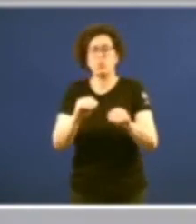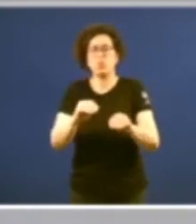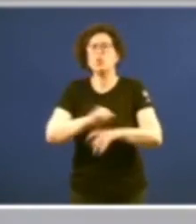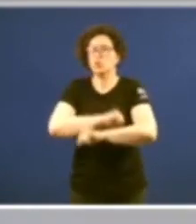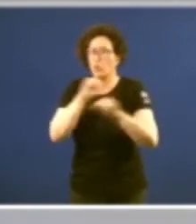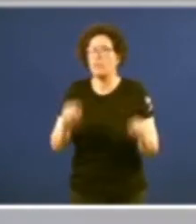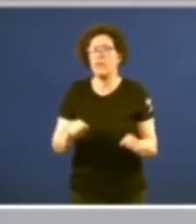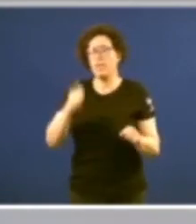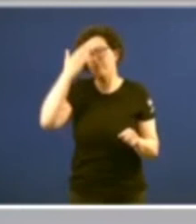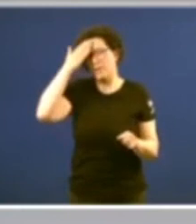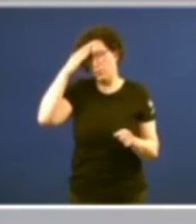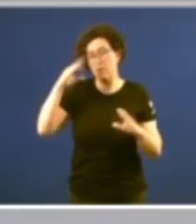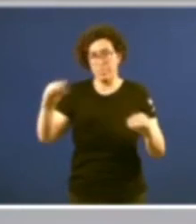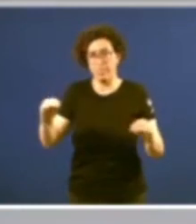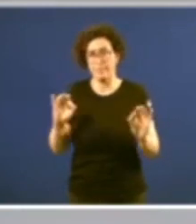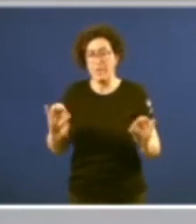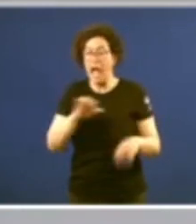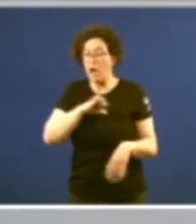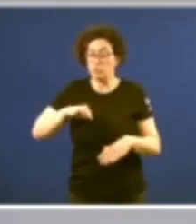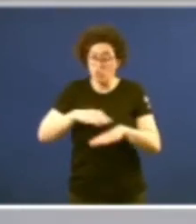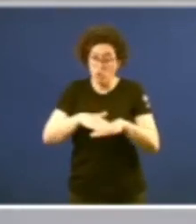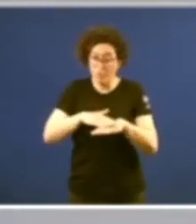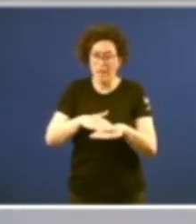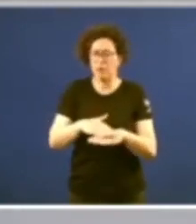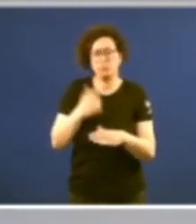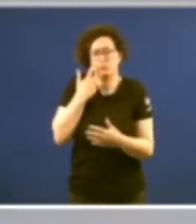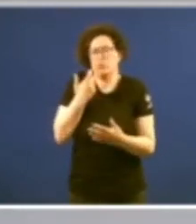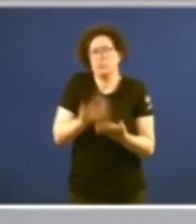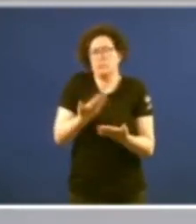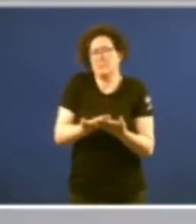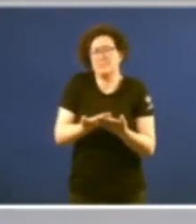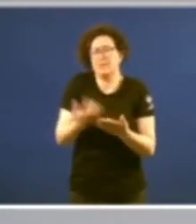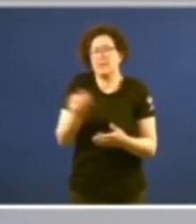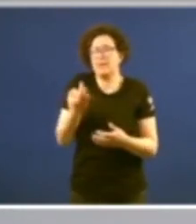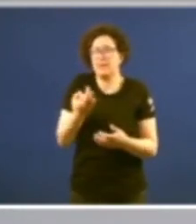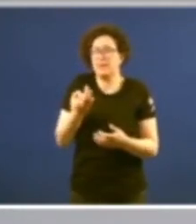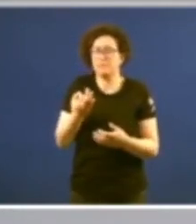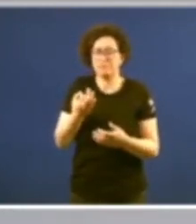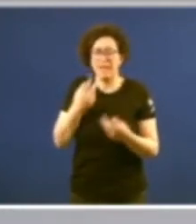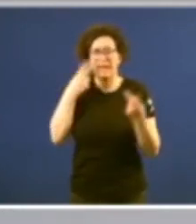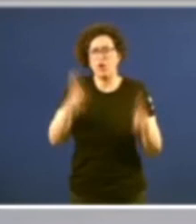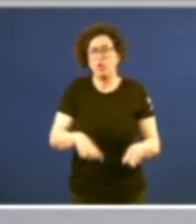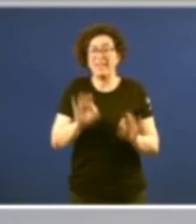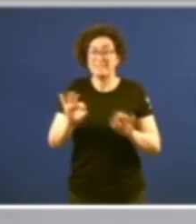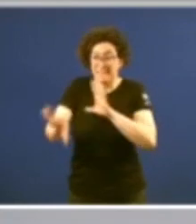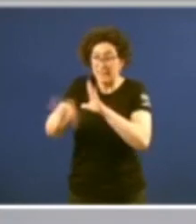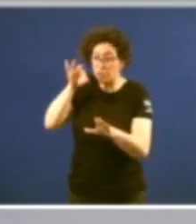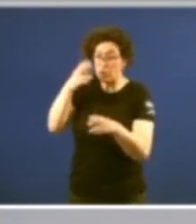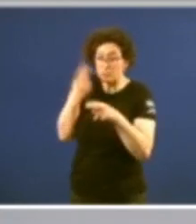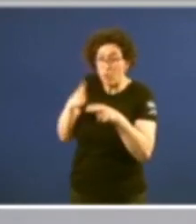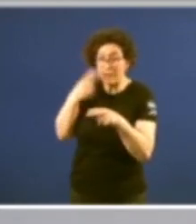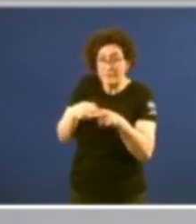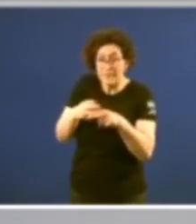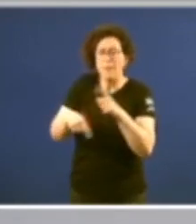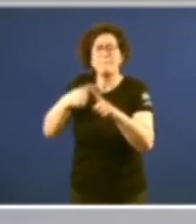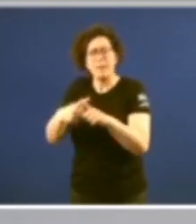e madurez o autogoverno volva a legitimarse en momentos nos que o acerto nas decisións políticas debe sumarse